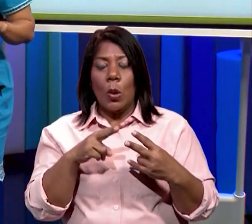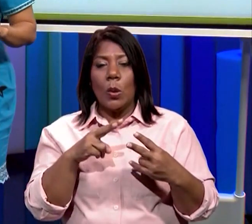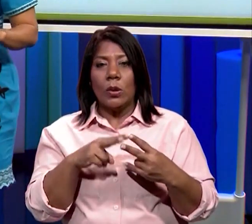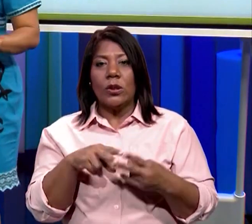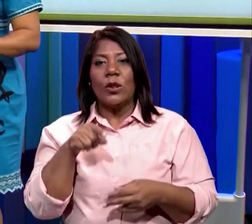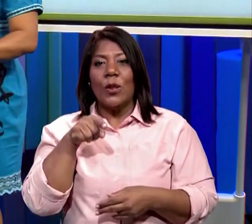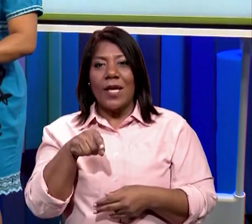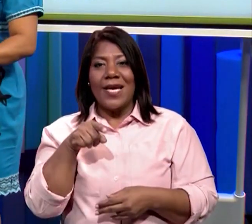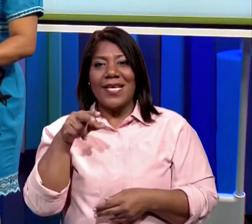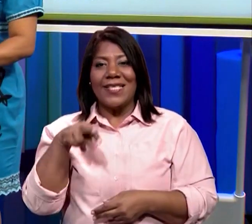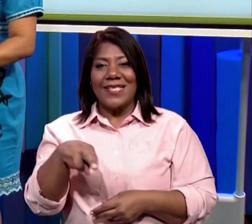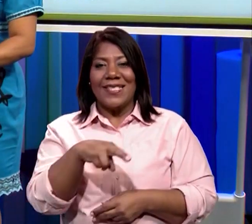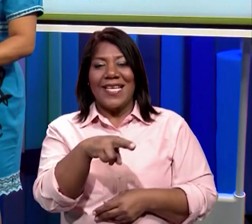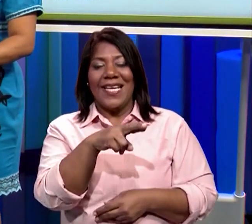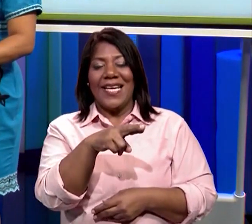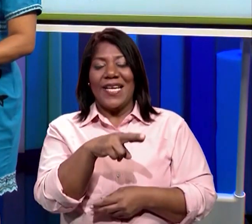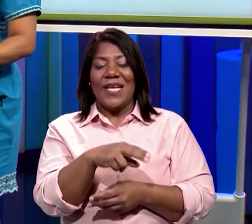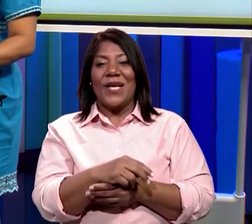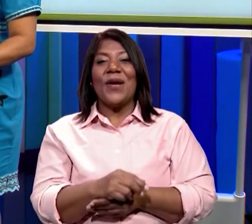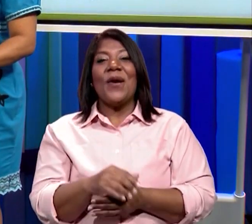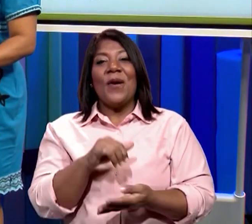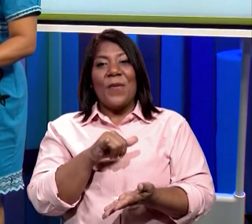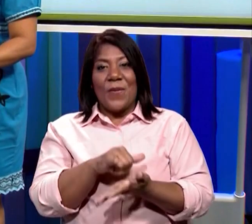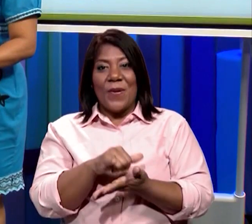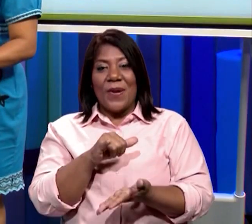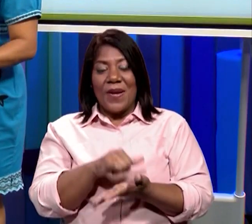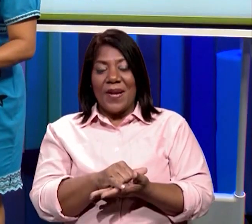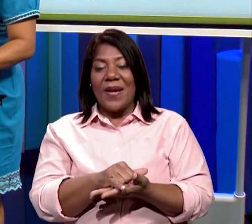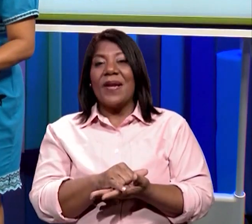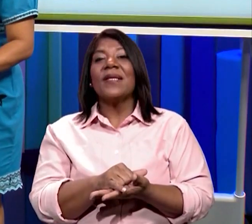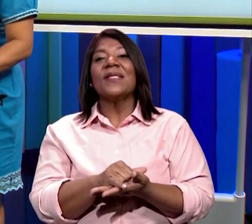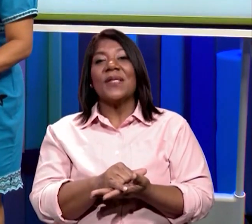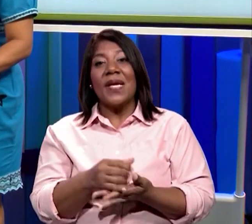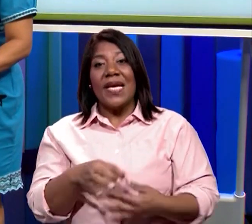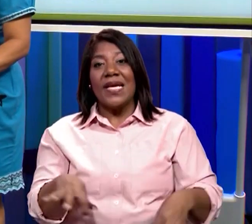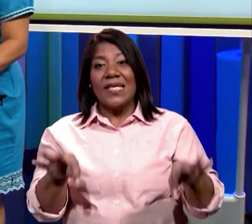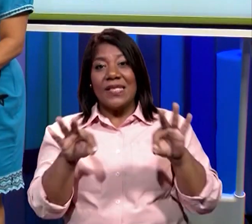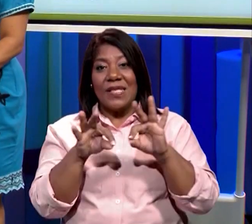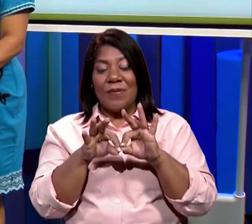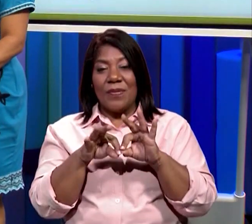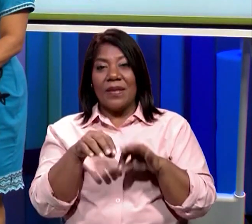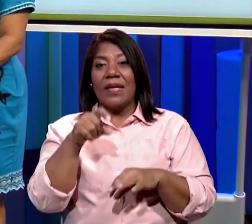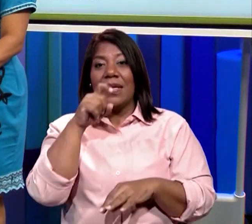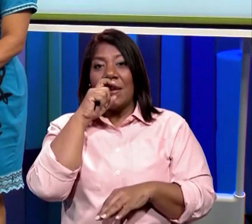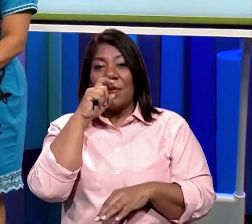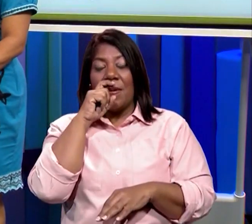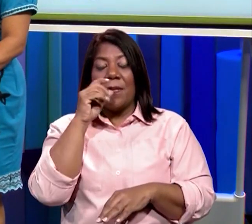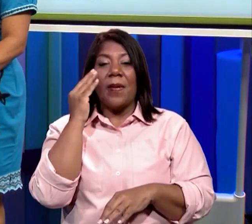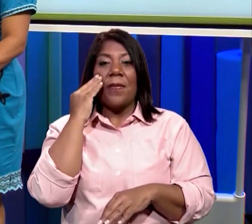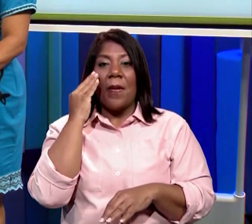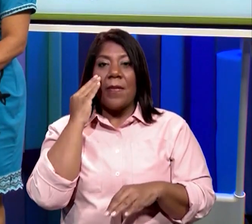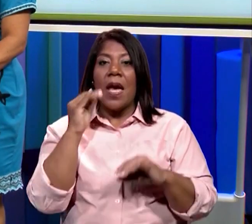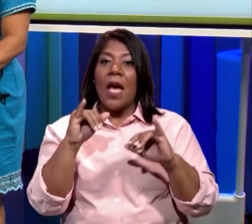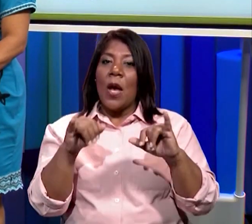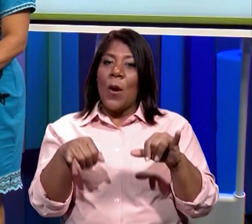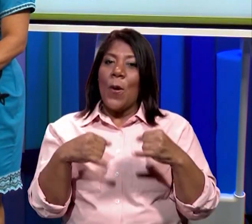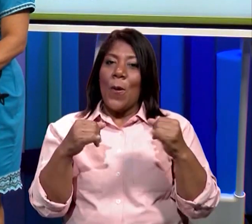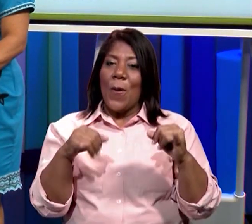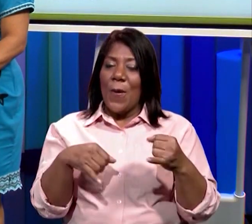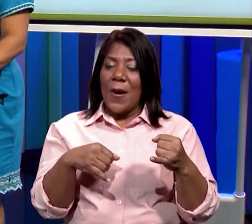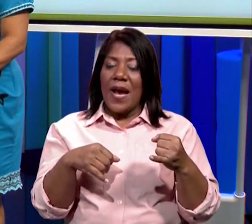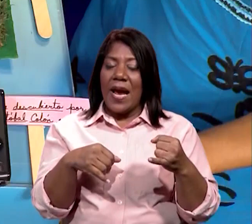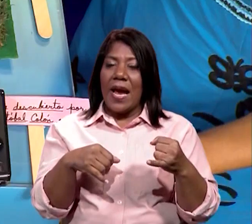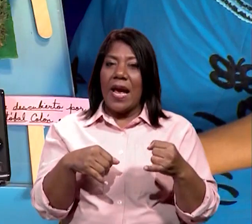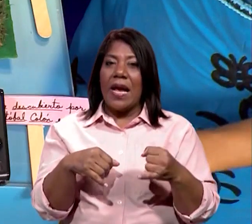excelente. Así podemos nosotros, ustedes padres de familia, ¿verdad? Jugar con los niños y